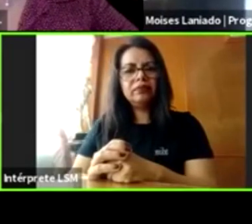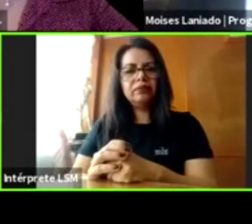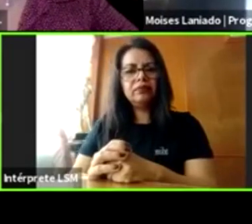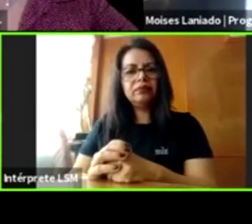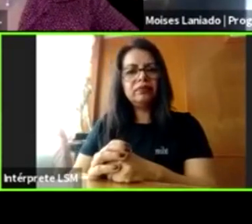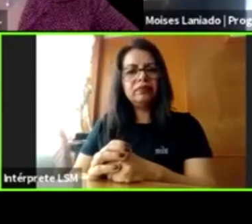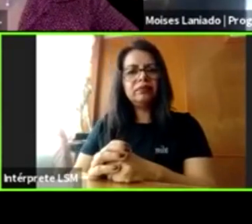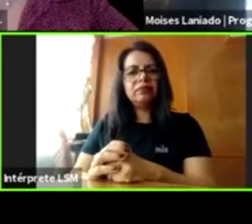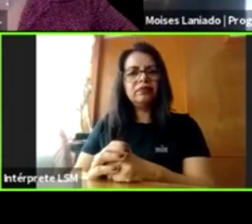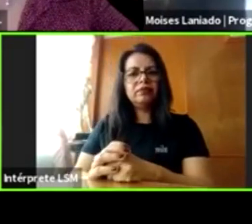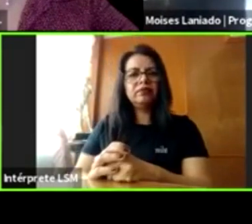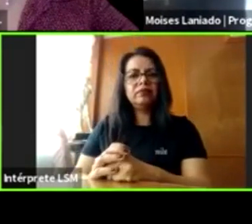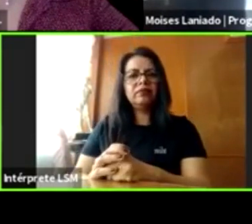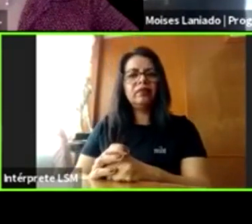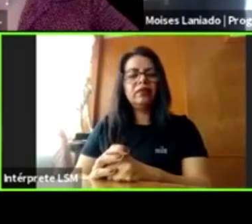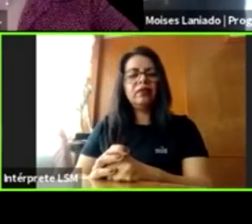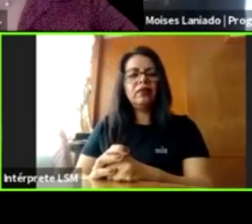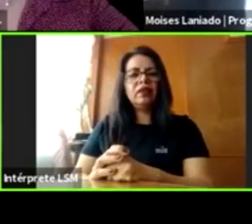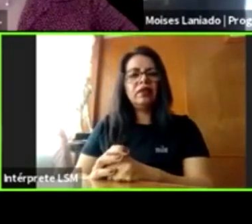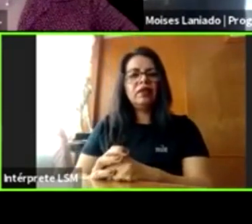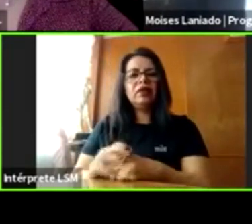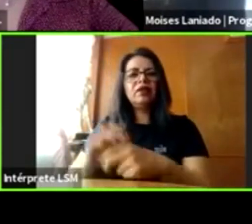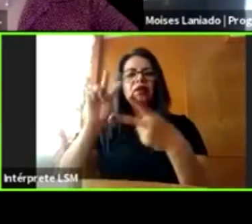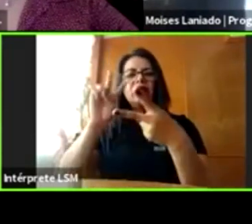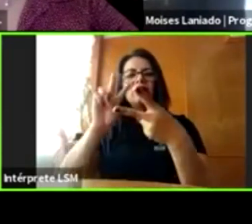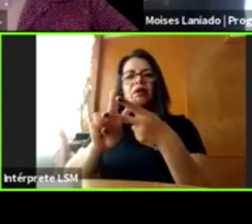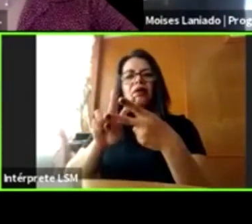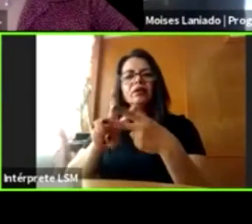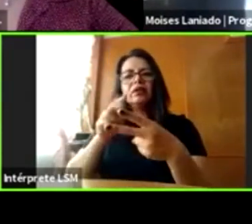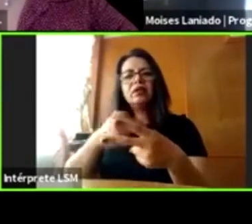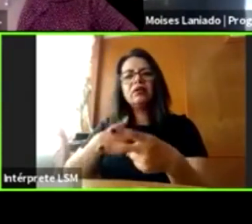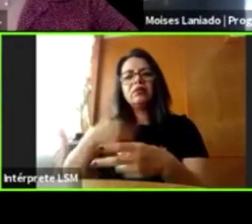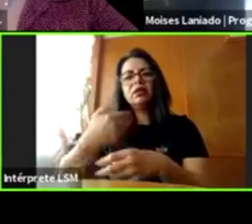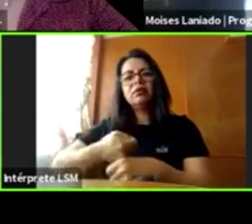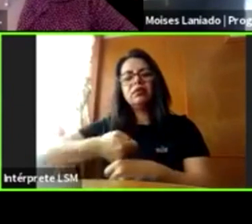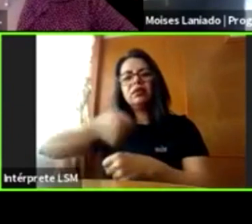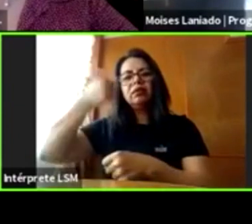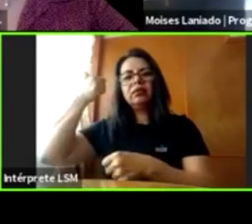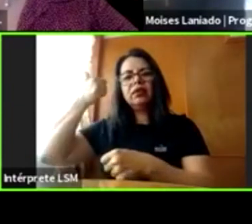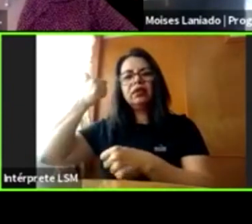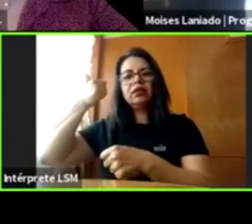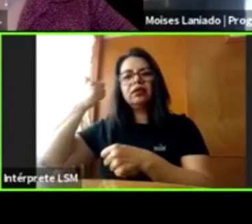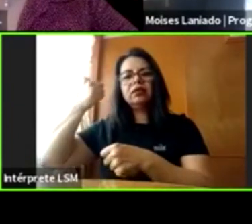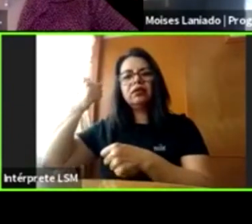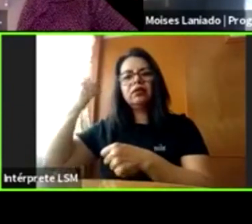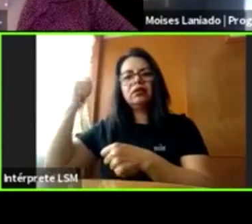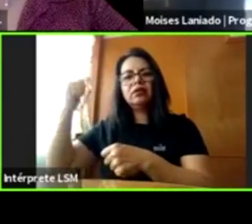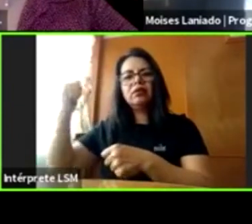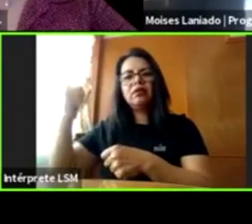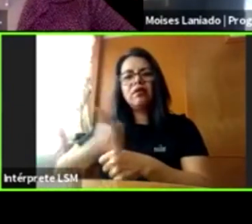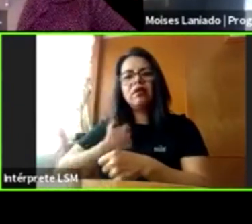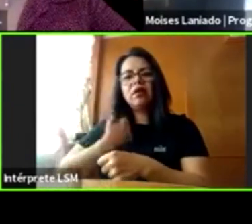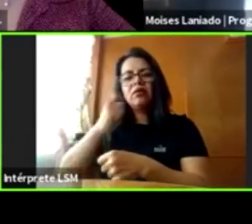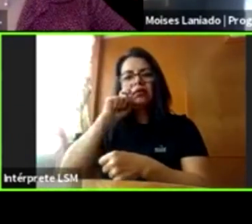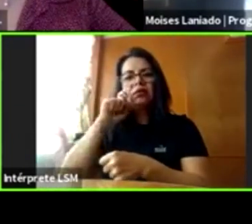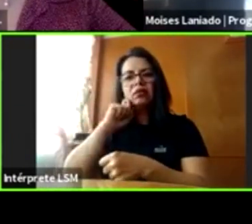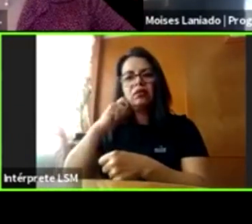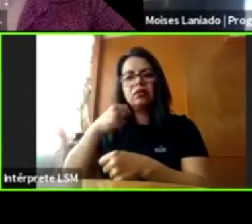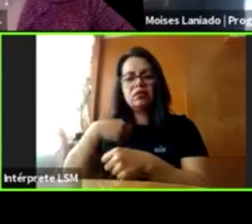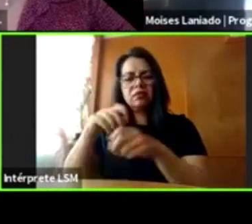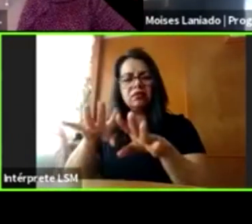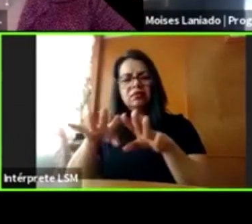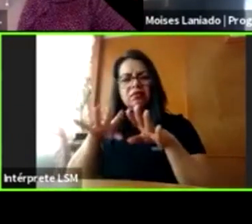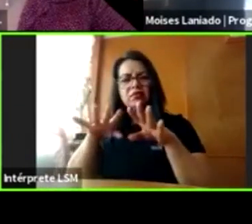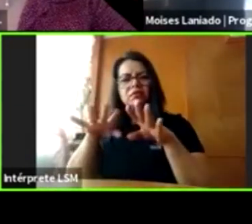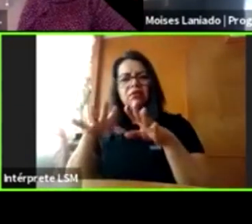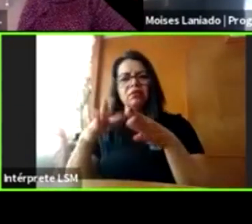de este hashtag Mi Primer Acoso. Y a mí me sorprendía mucho eso, leer tweets, leer a través de